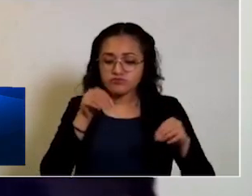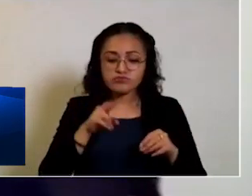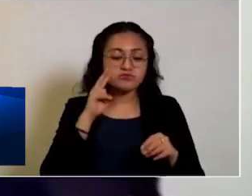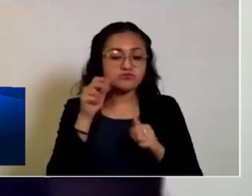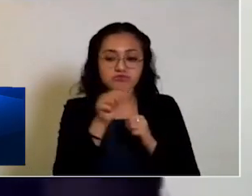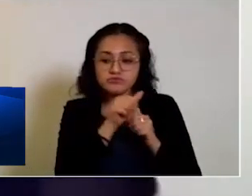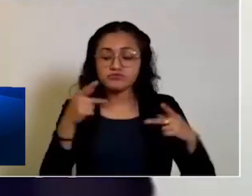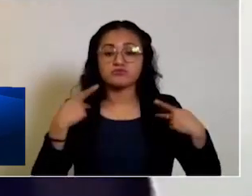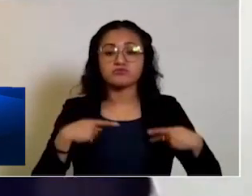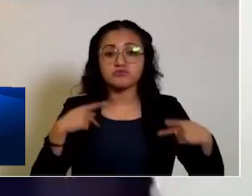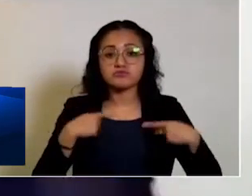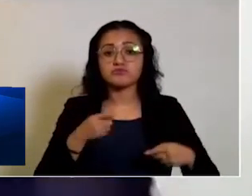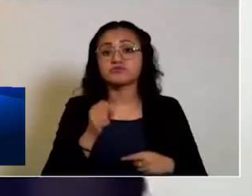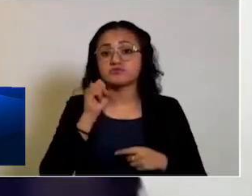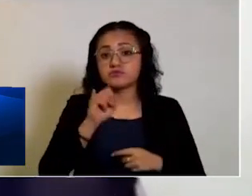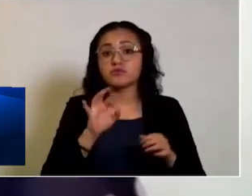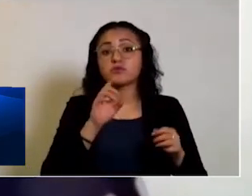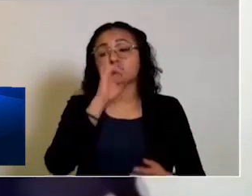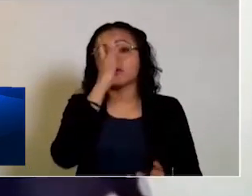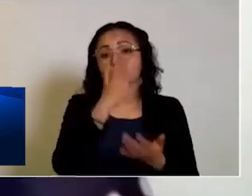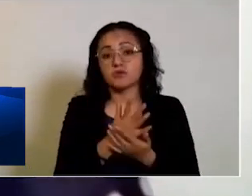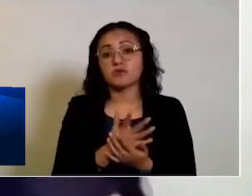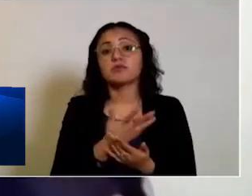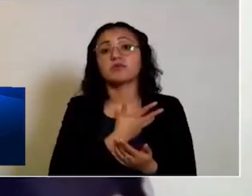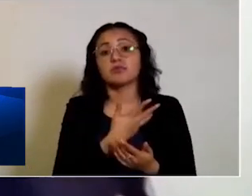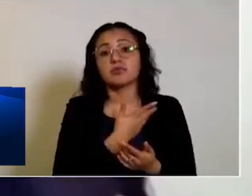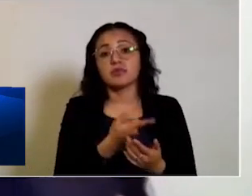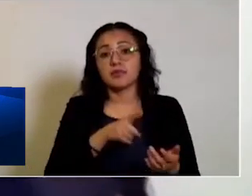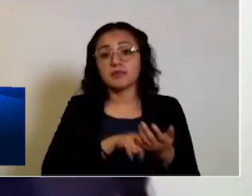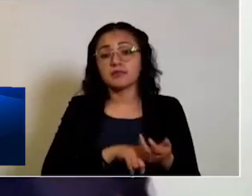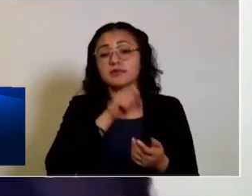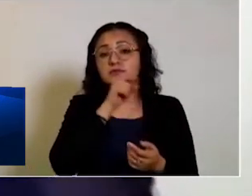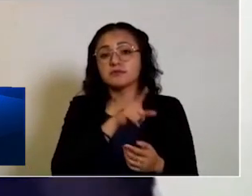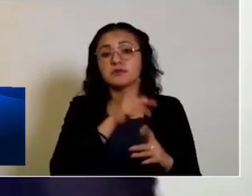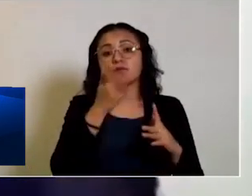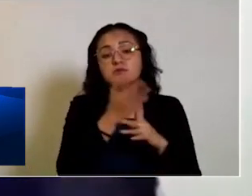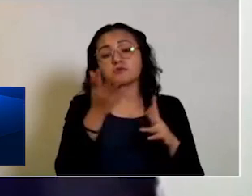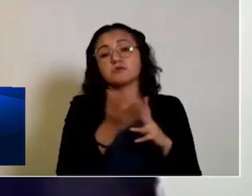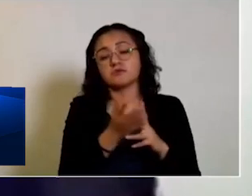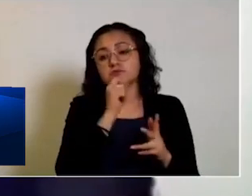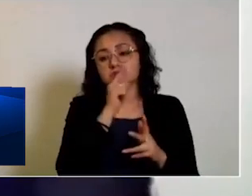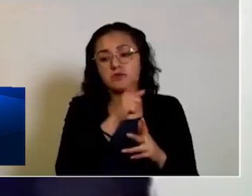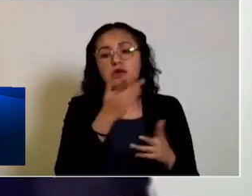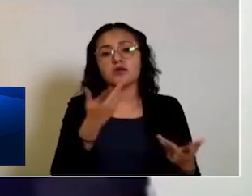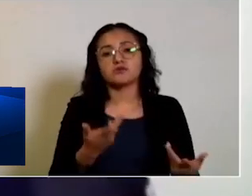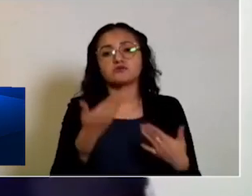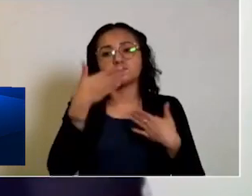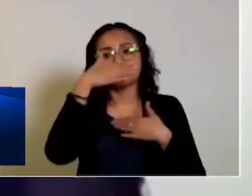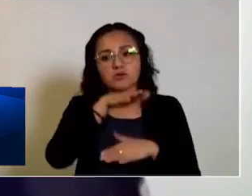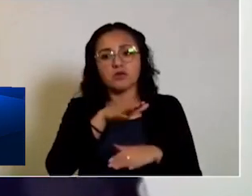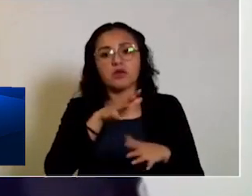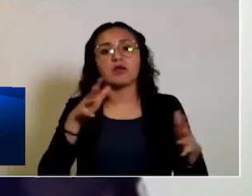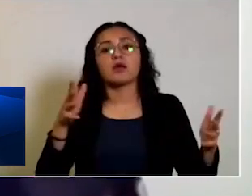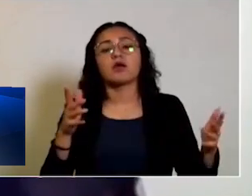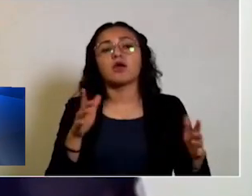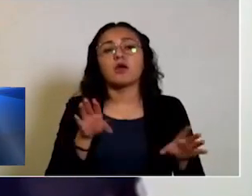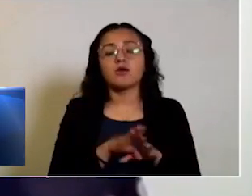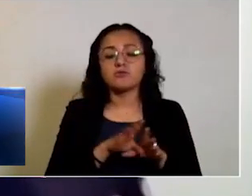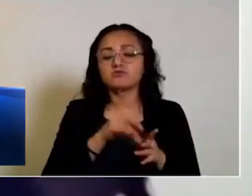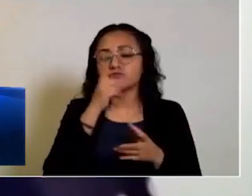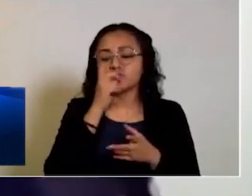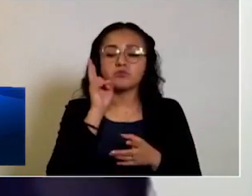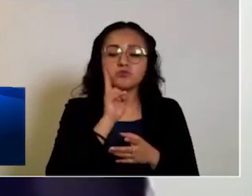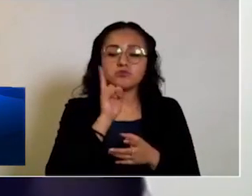traslado de personas que únicamente estén contenidas dentro de las fracciones anteriores y así también realizará operativos de alcoholímetro.